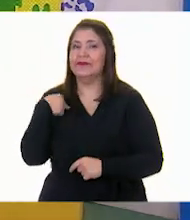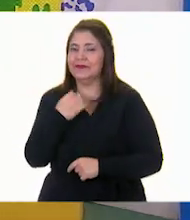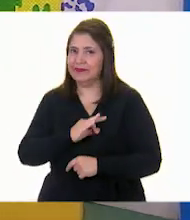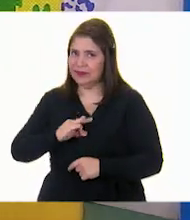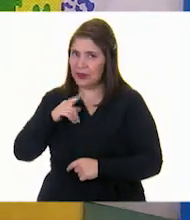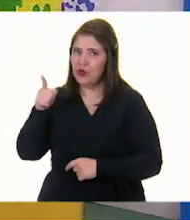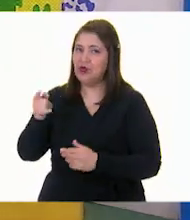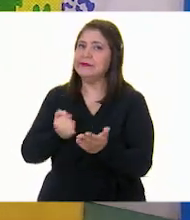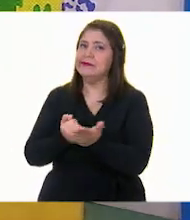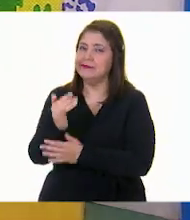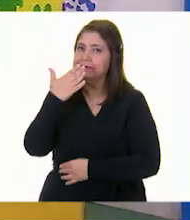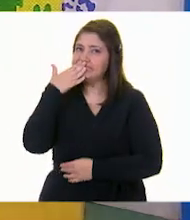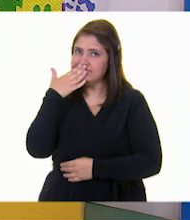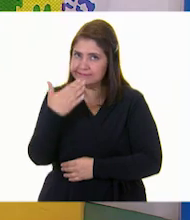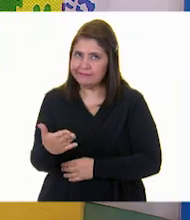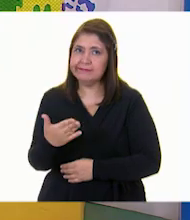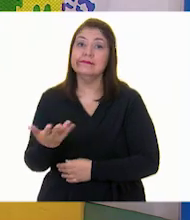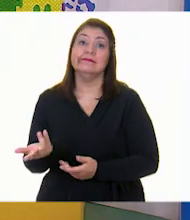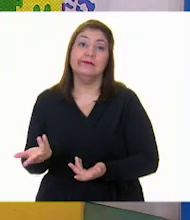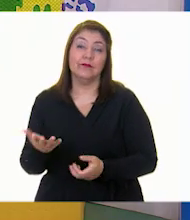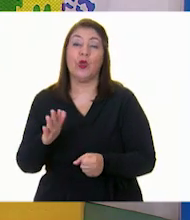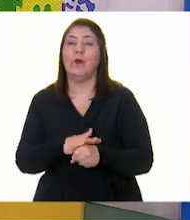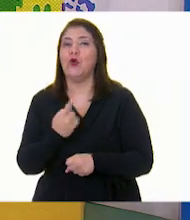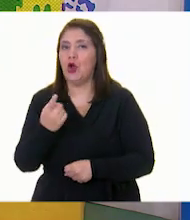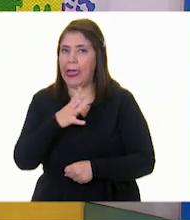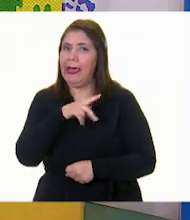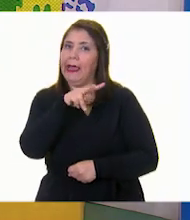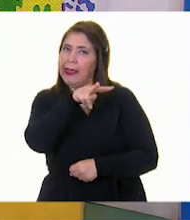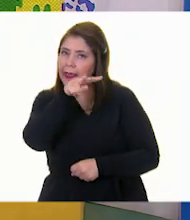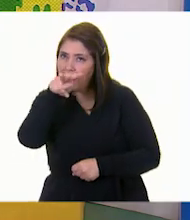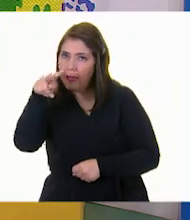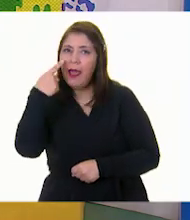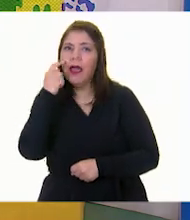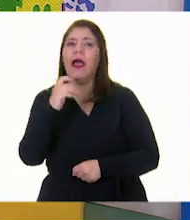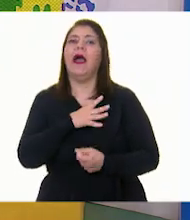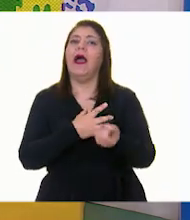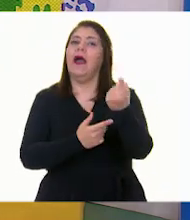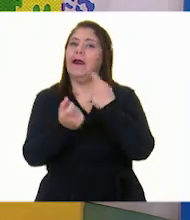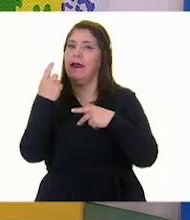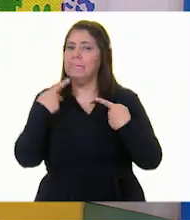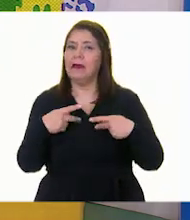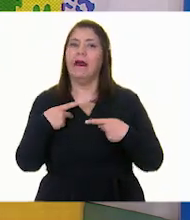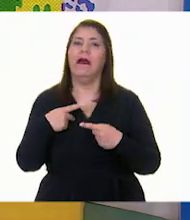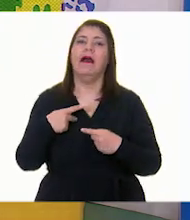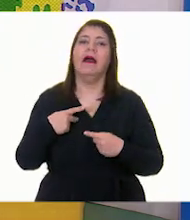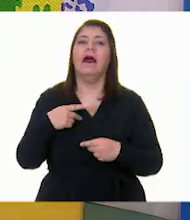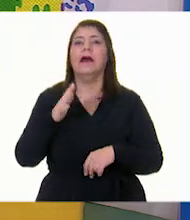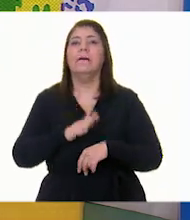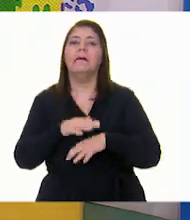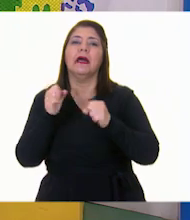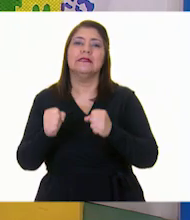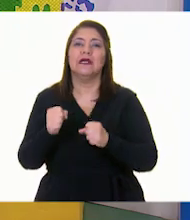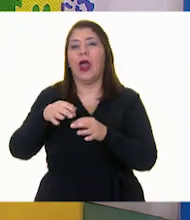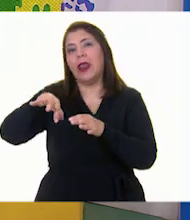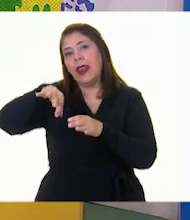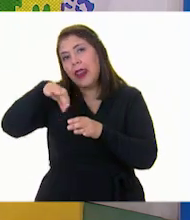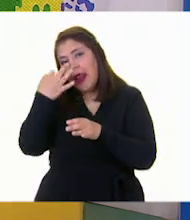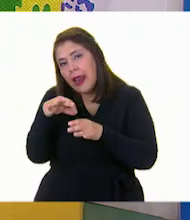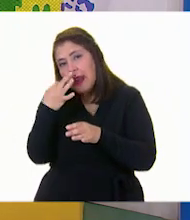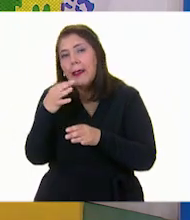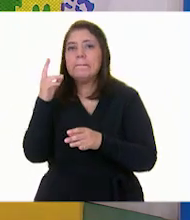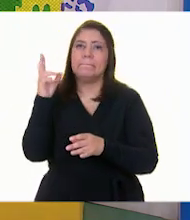por tomar esa decisión, porque, bueno, hay todavía muchas personas que prefieren comer frituras o